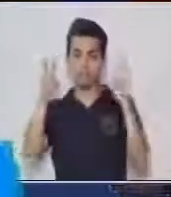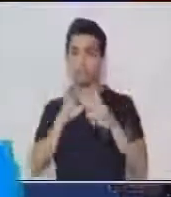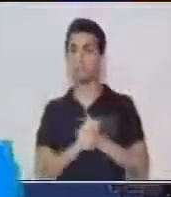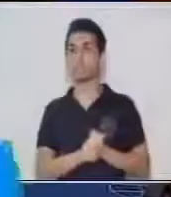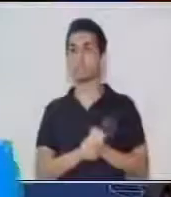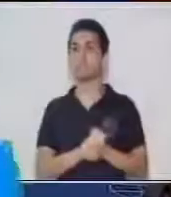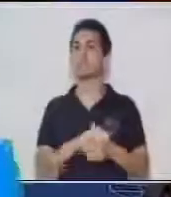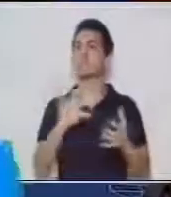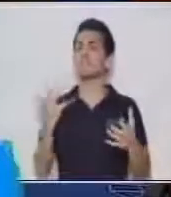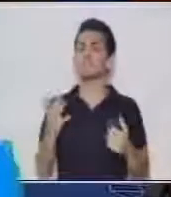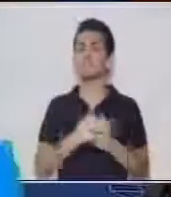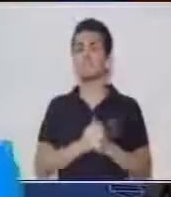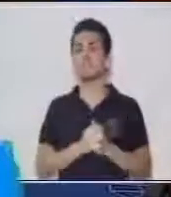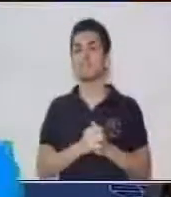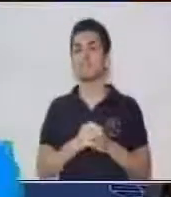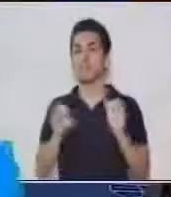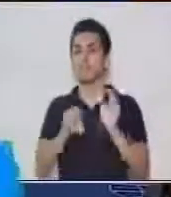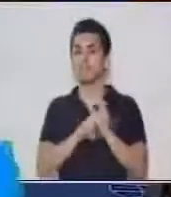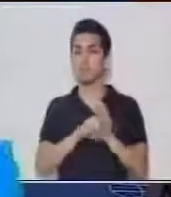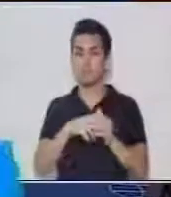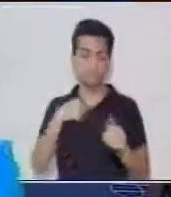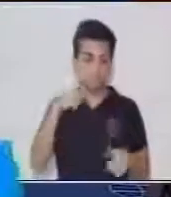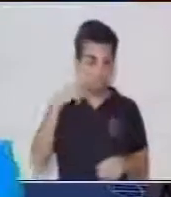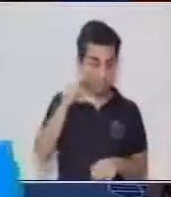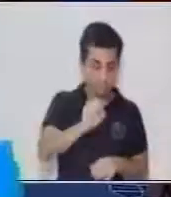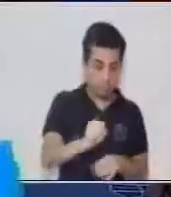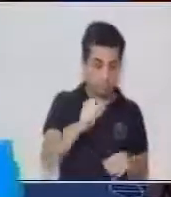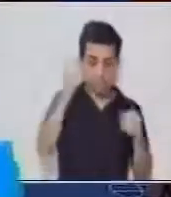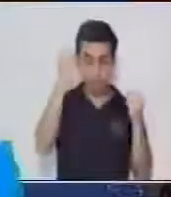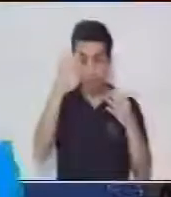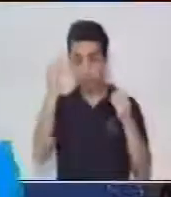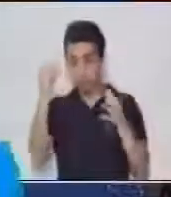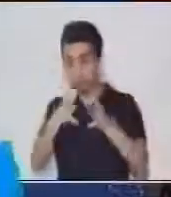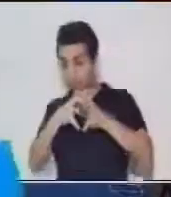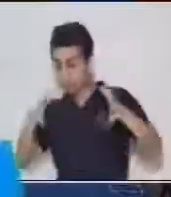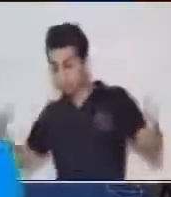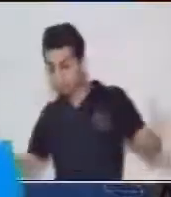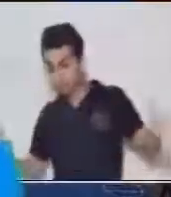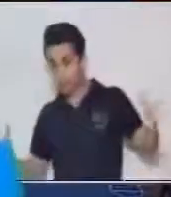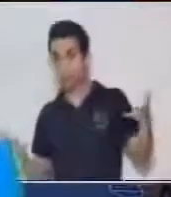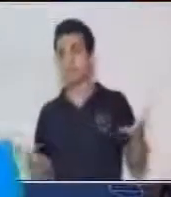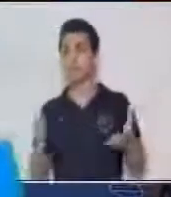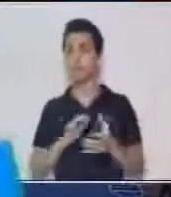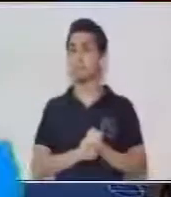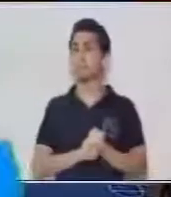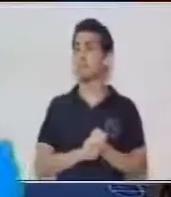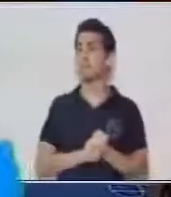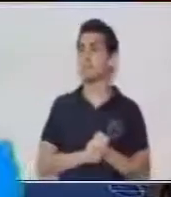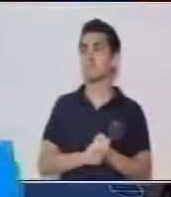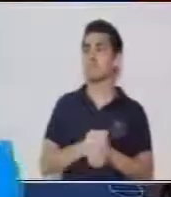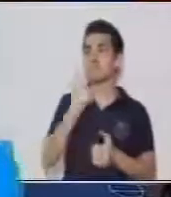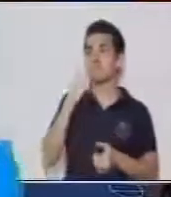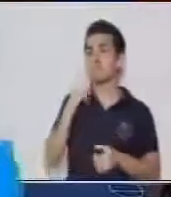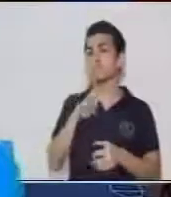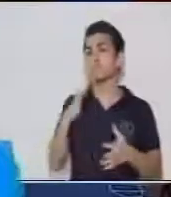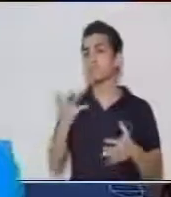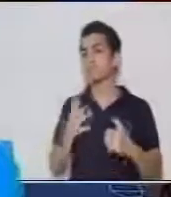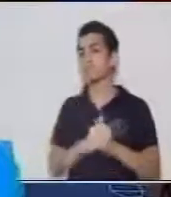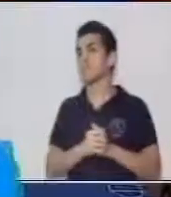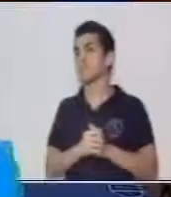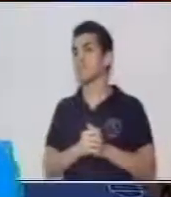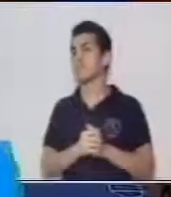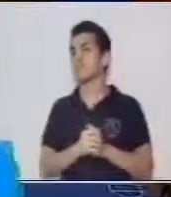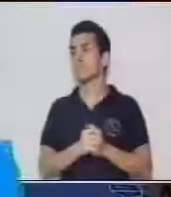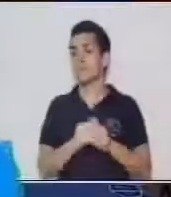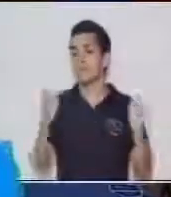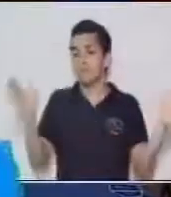que si nosotros vamos a encontrar una información muy extensa de 10 páginas, vamos a hacerla menos